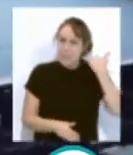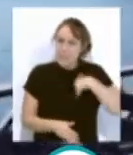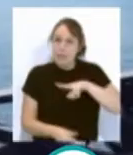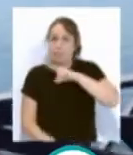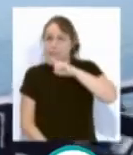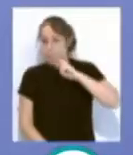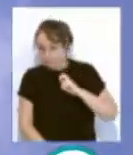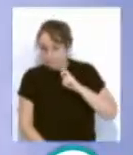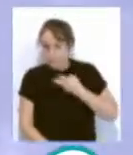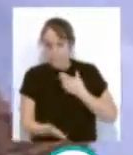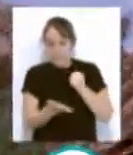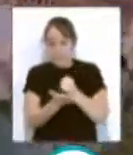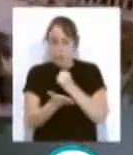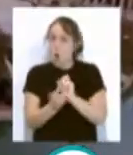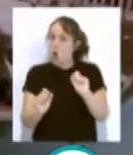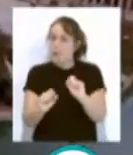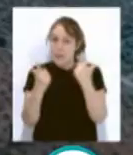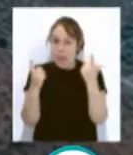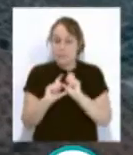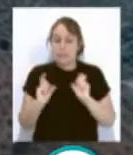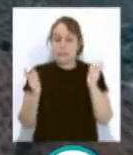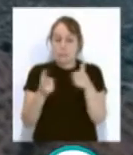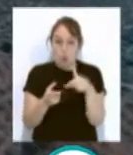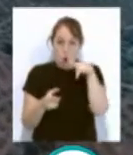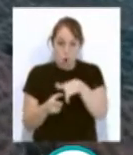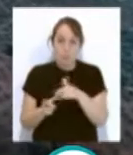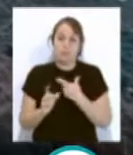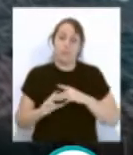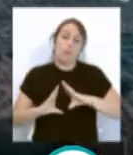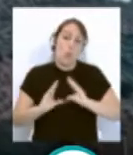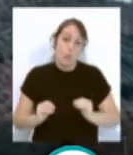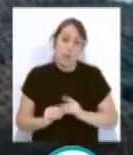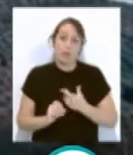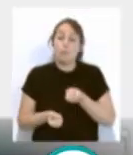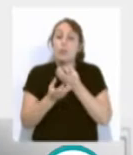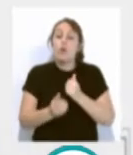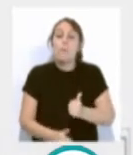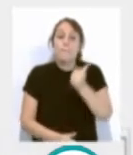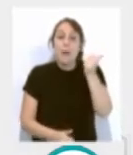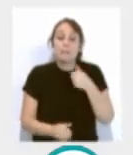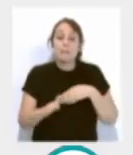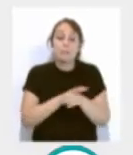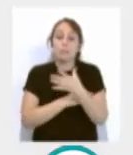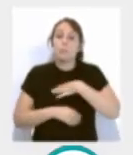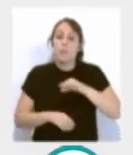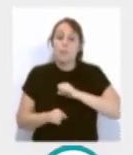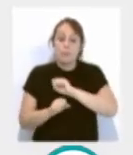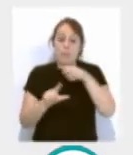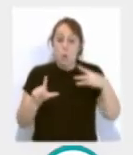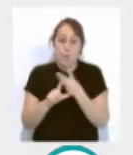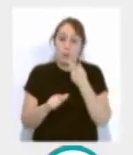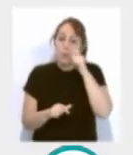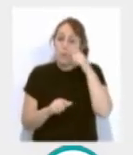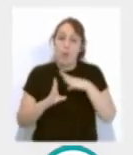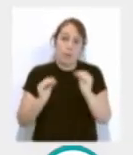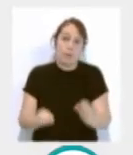posean el certificado oficial del sector en la comunidad. Para más información, pueden acceder a la página web de